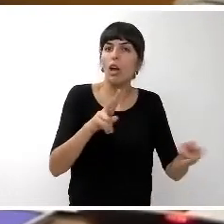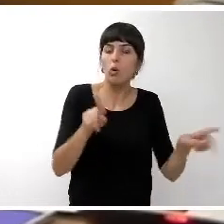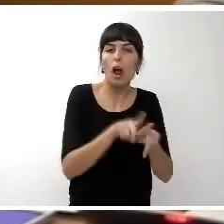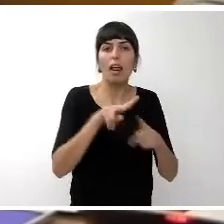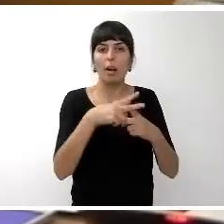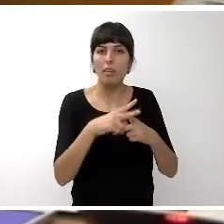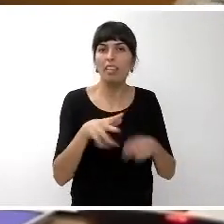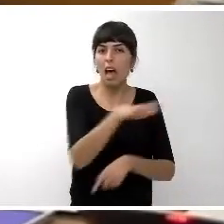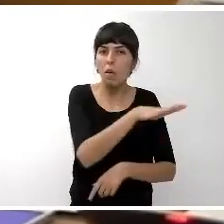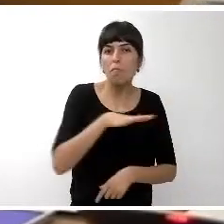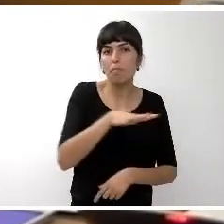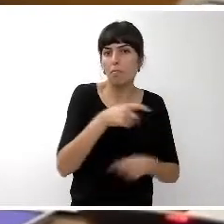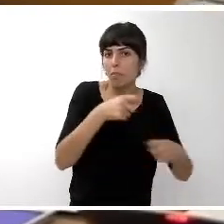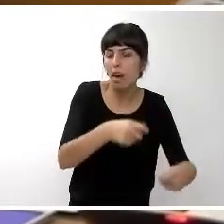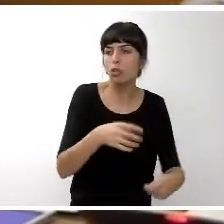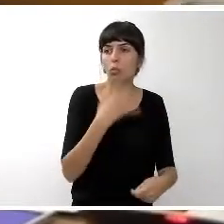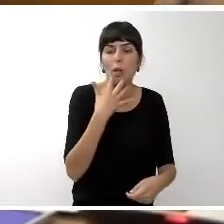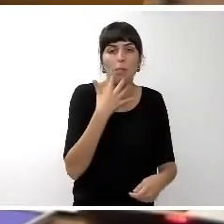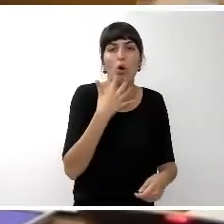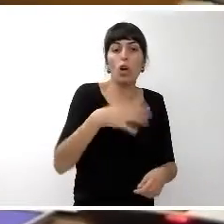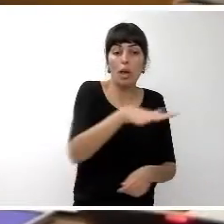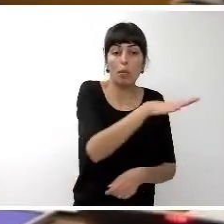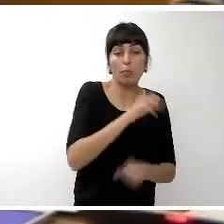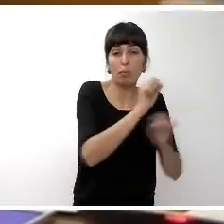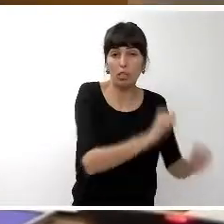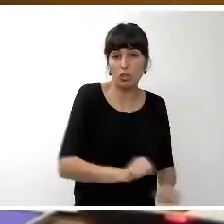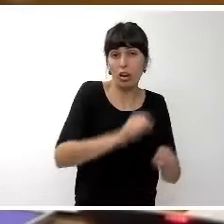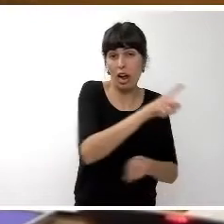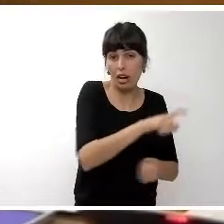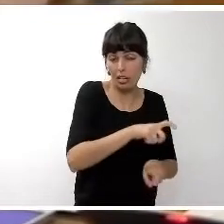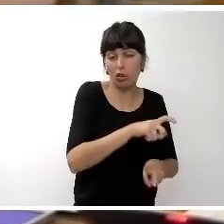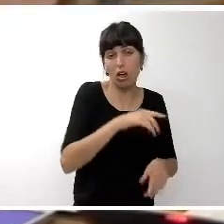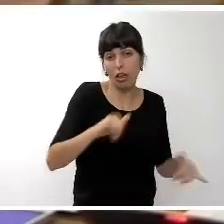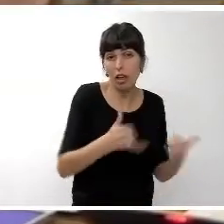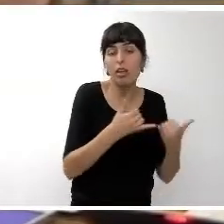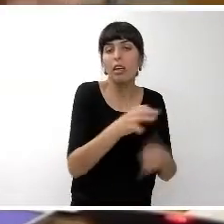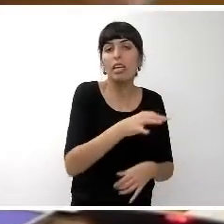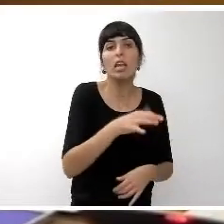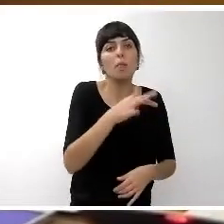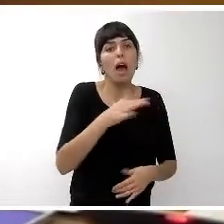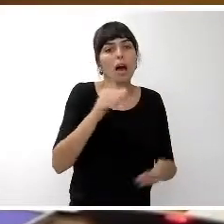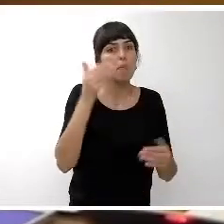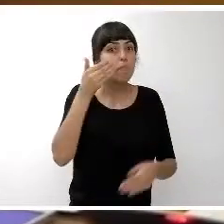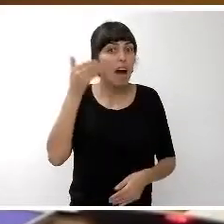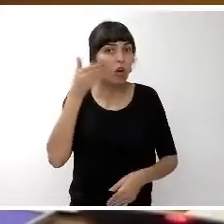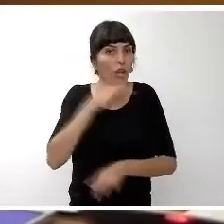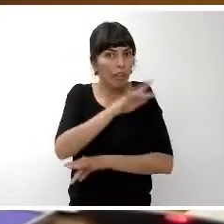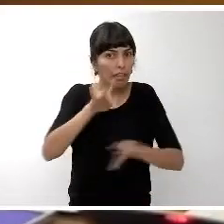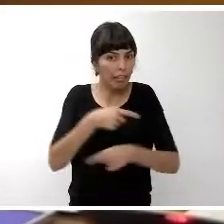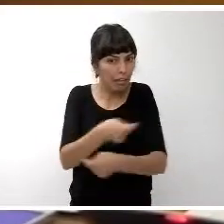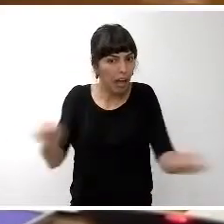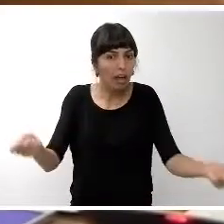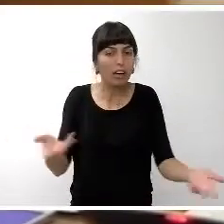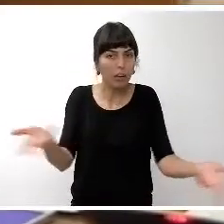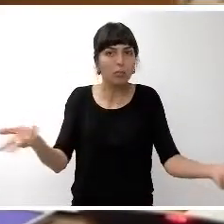recuperación y protección del suelo agrícola de la isla los bancos de tierras atendiendo iniciativas que están en la sociedad en territorios como por ejemplo